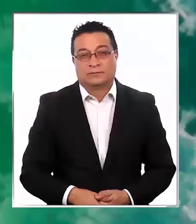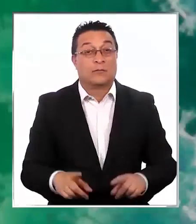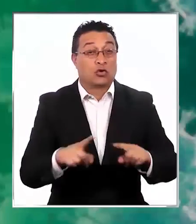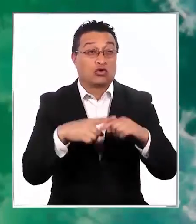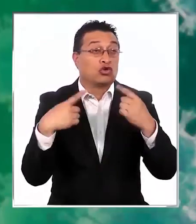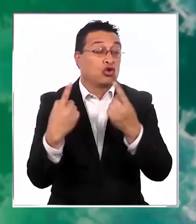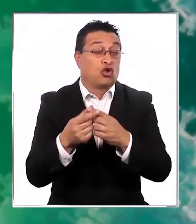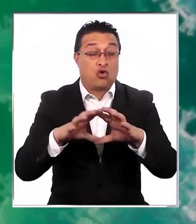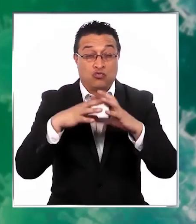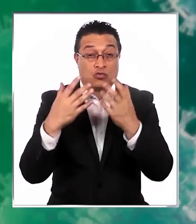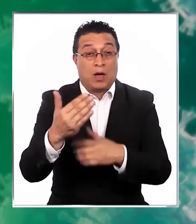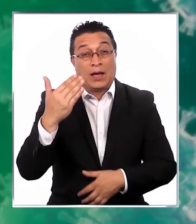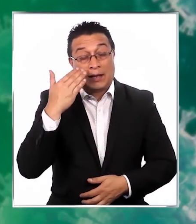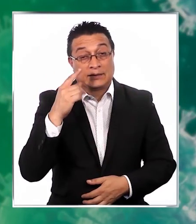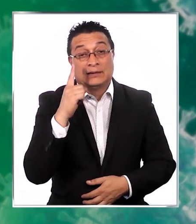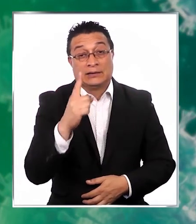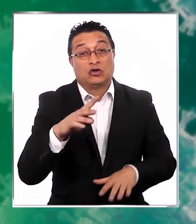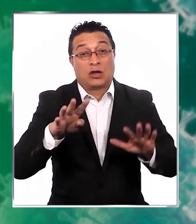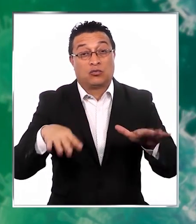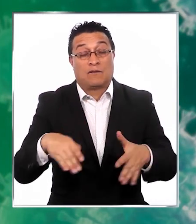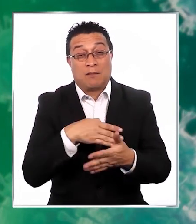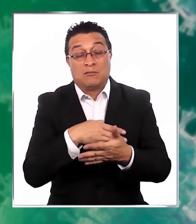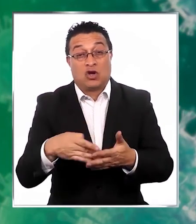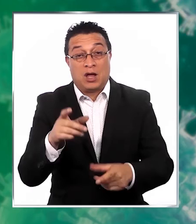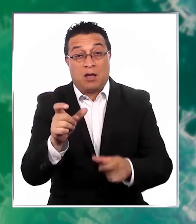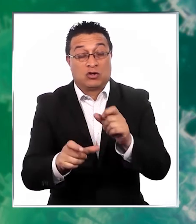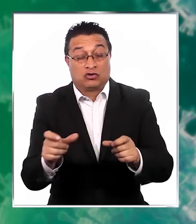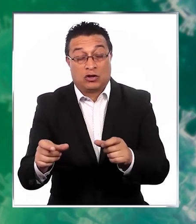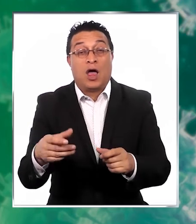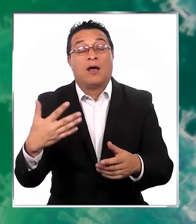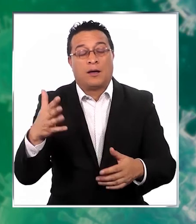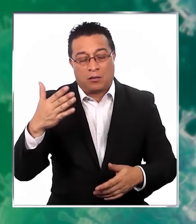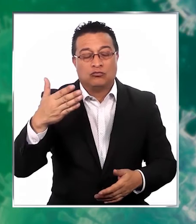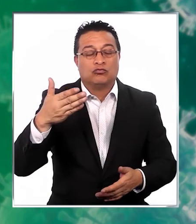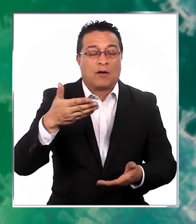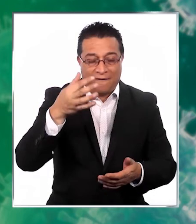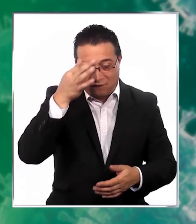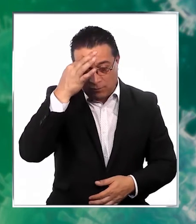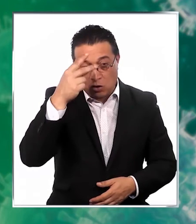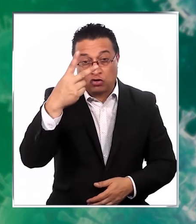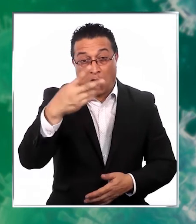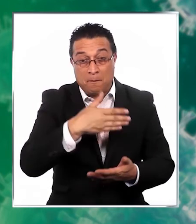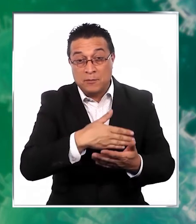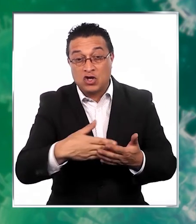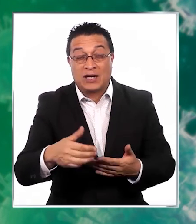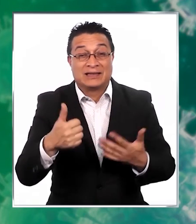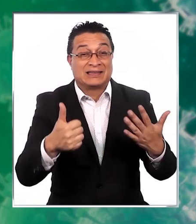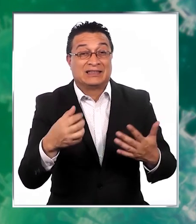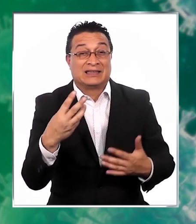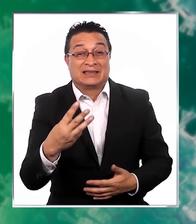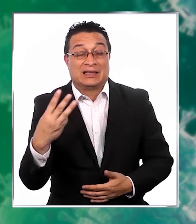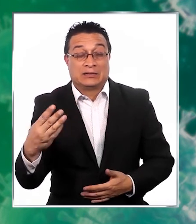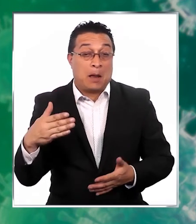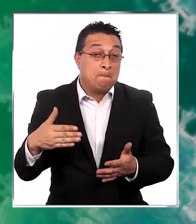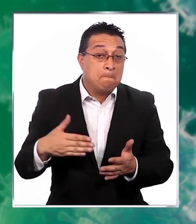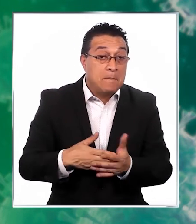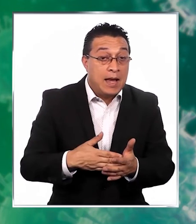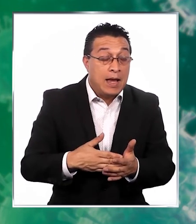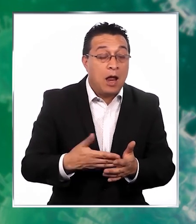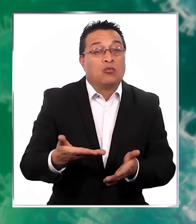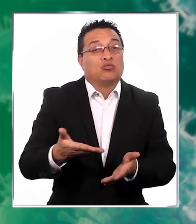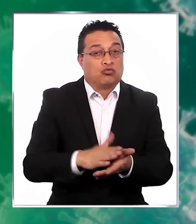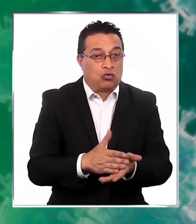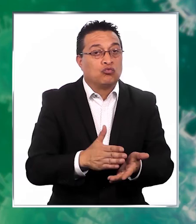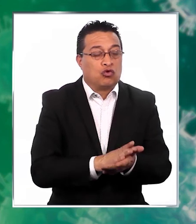En todo el mundo, casi 119 millones de personas han enfermado, 2.633.000 pacientes